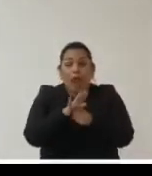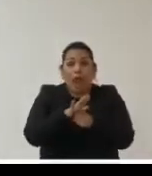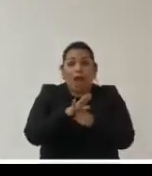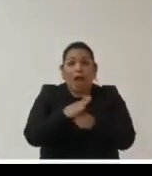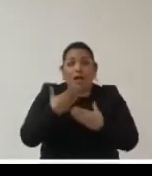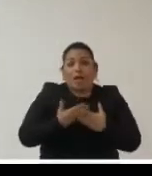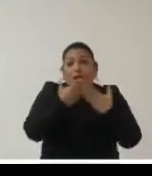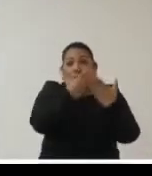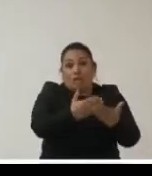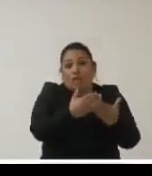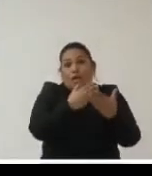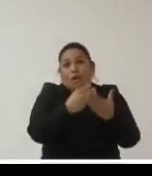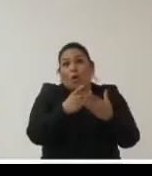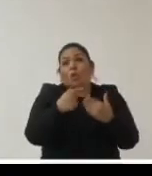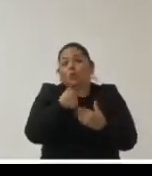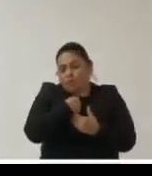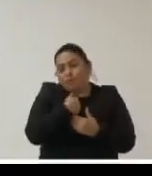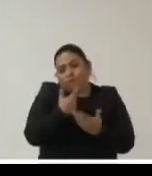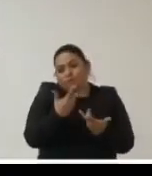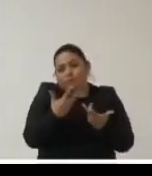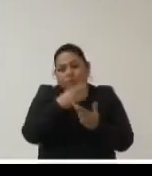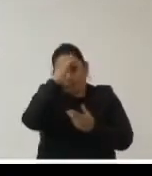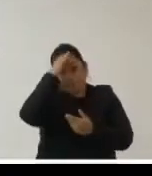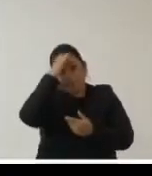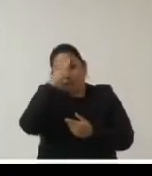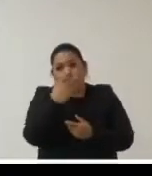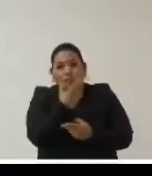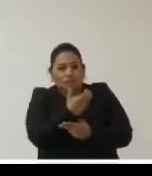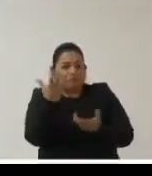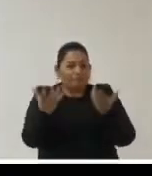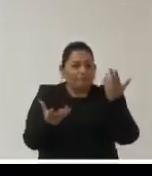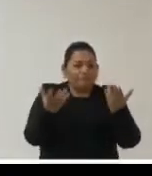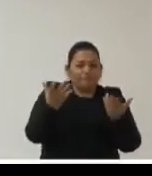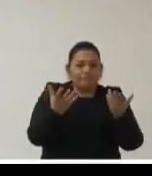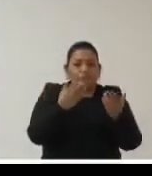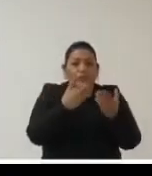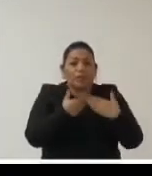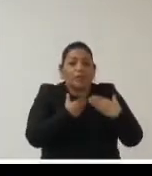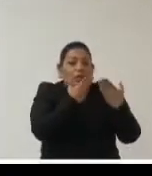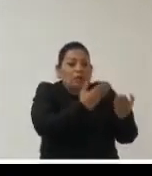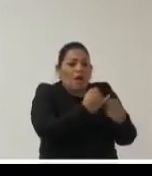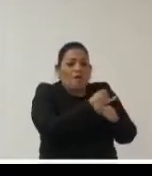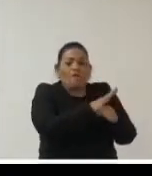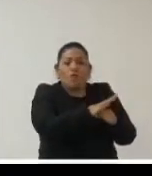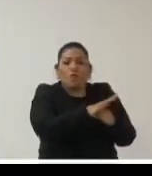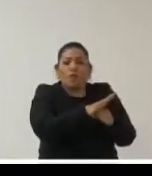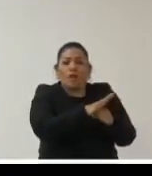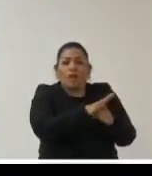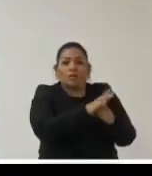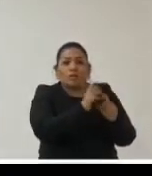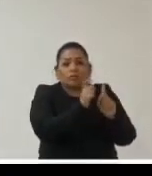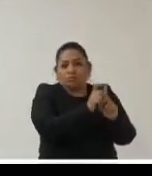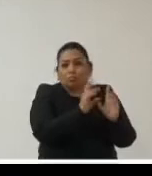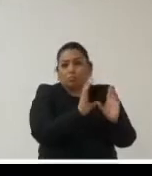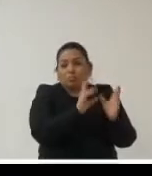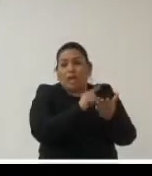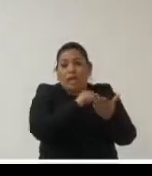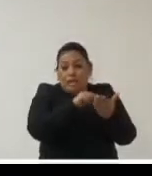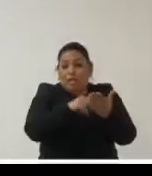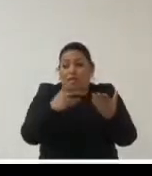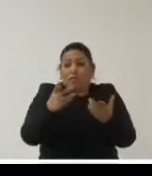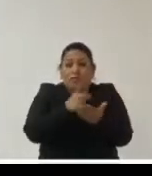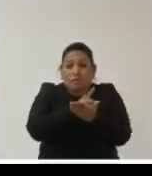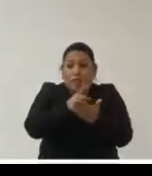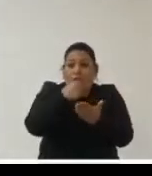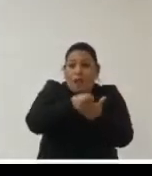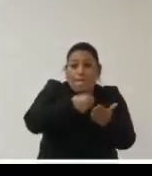de rendición de cuentas que yo hago la reflexión de estas dos partes la información es un derecho que exige el